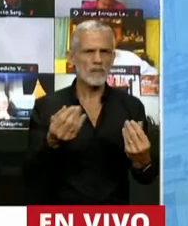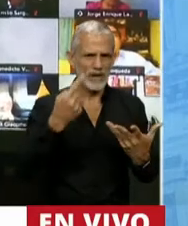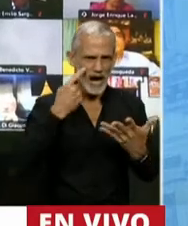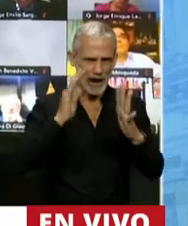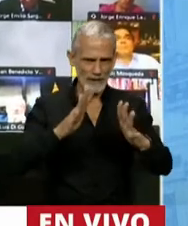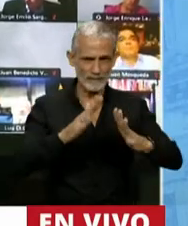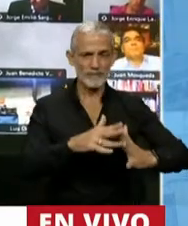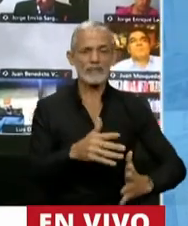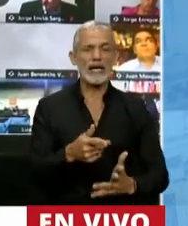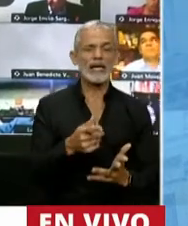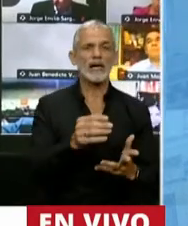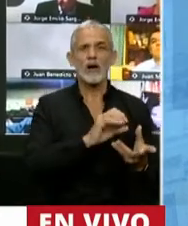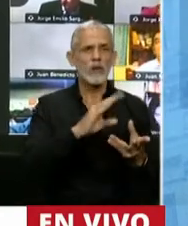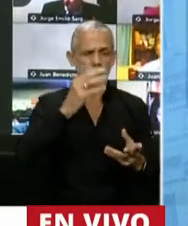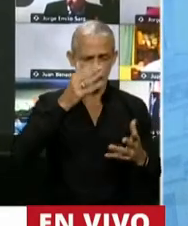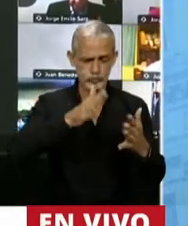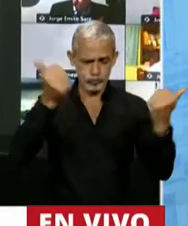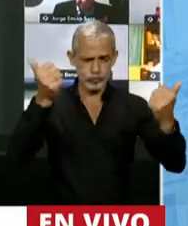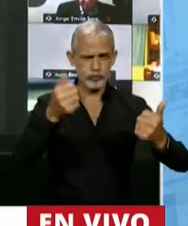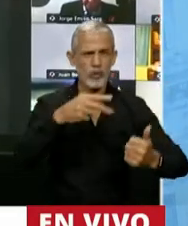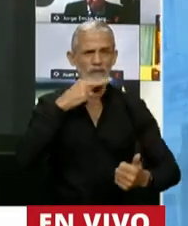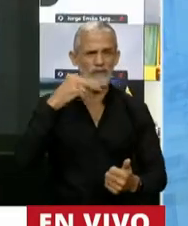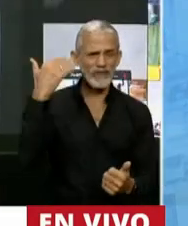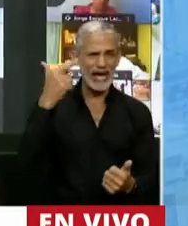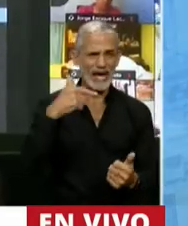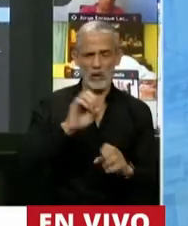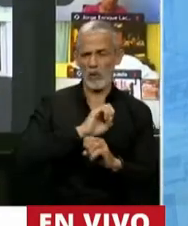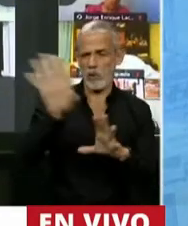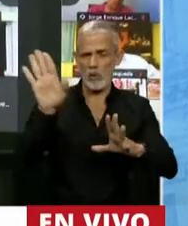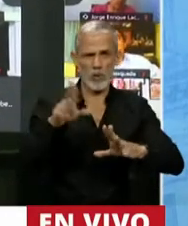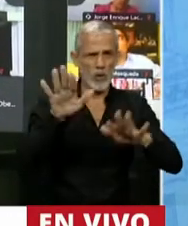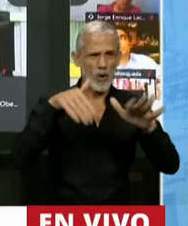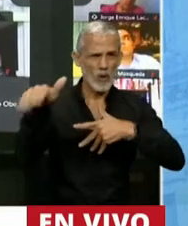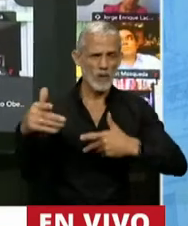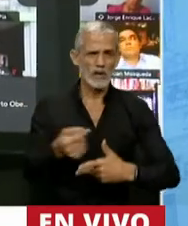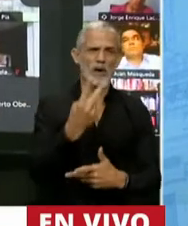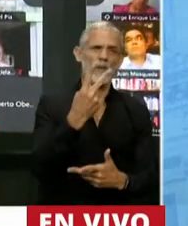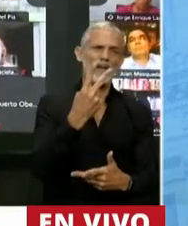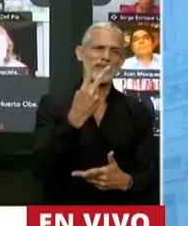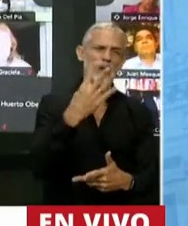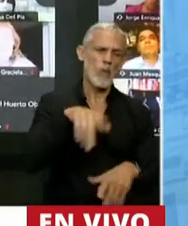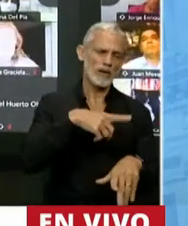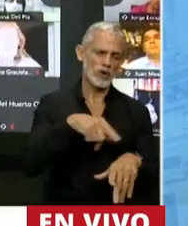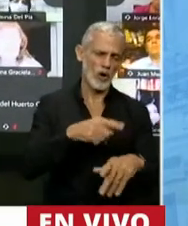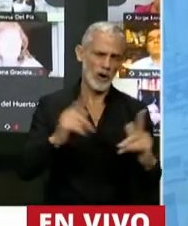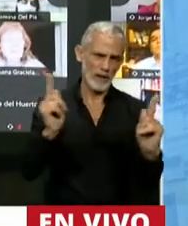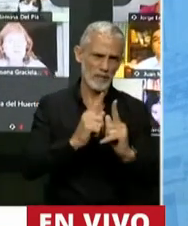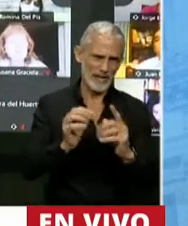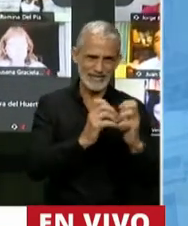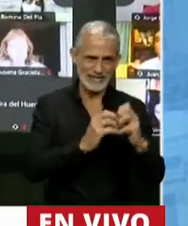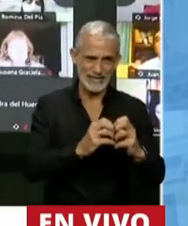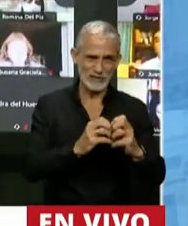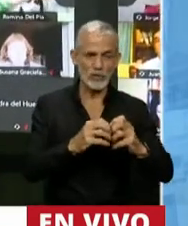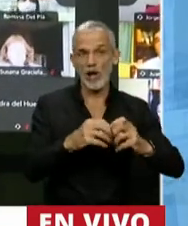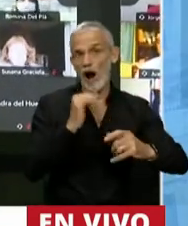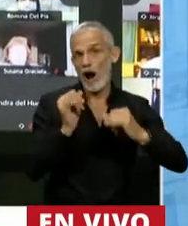Mire, despacharon tan rápido el viernes pasado, en esa convocatoria de menos de 24 horas, dieron